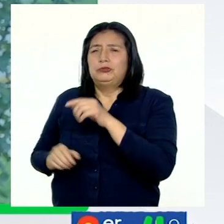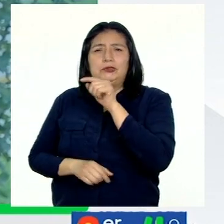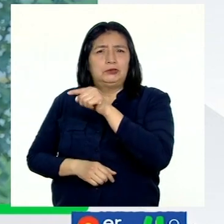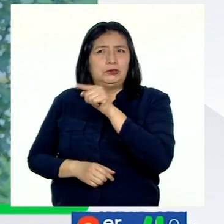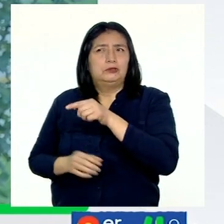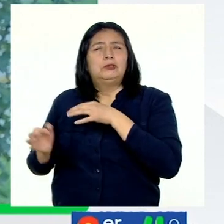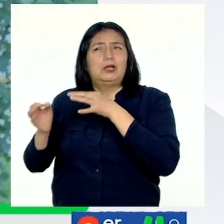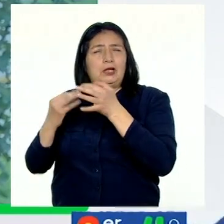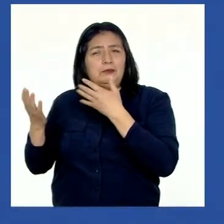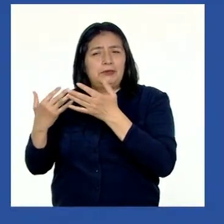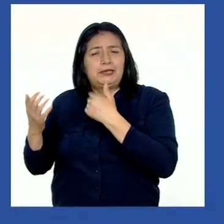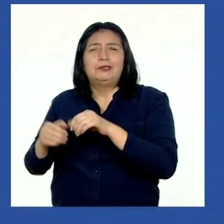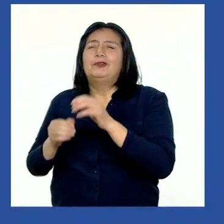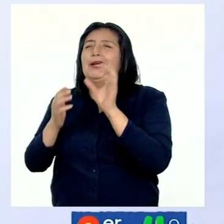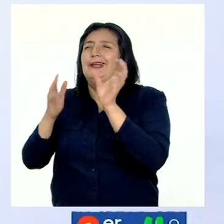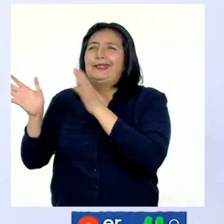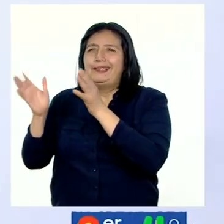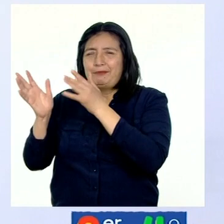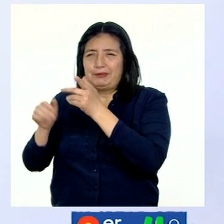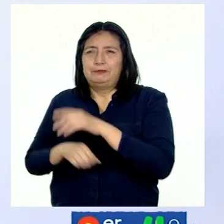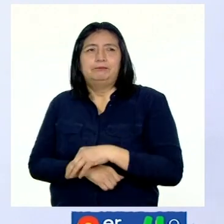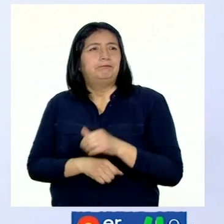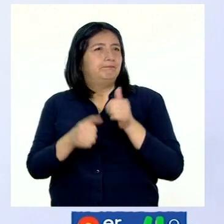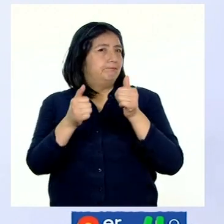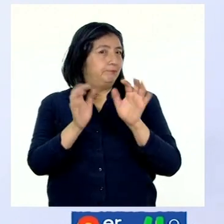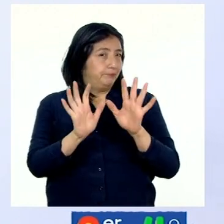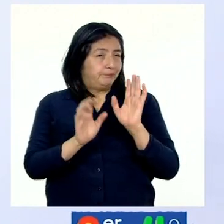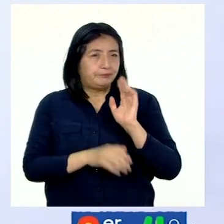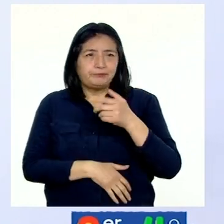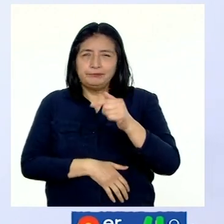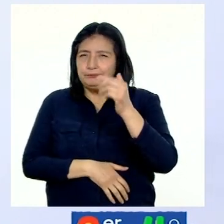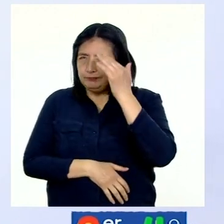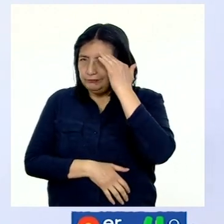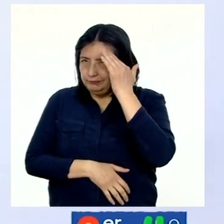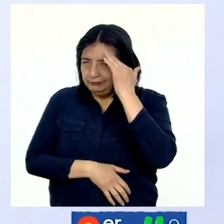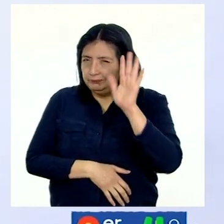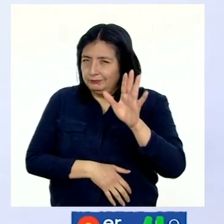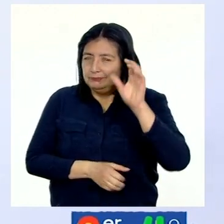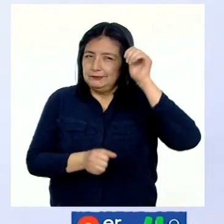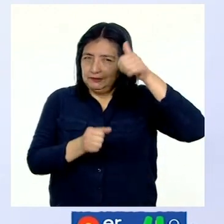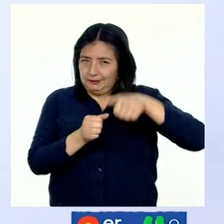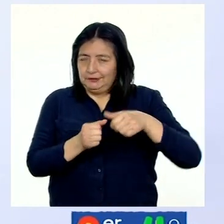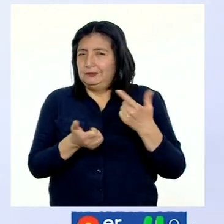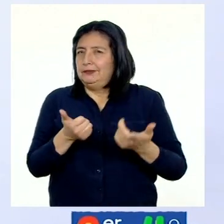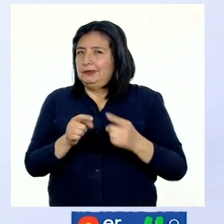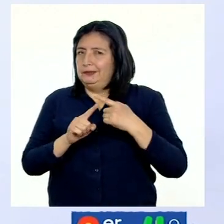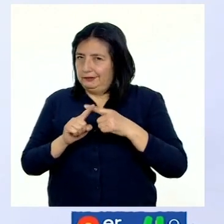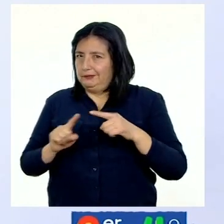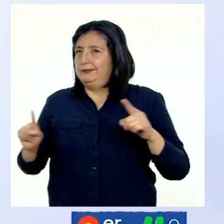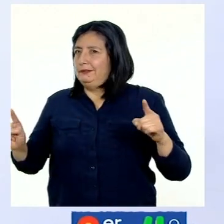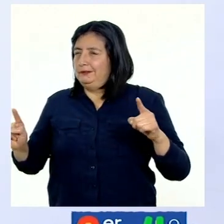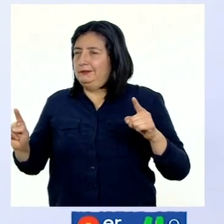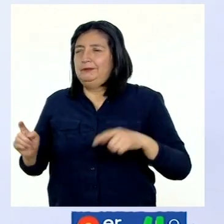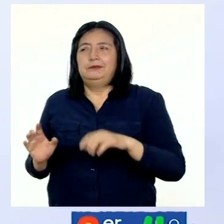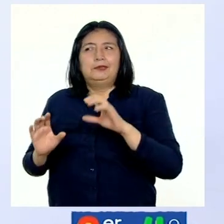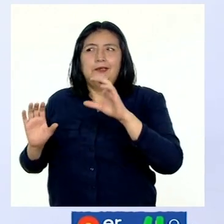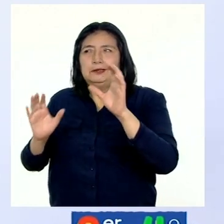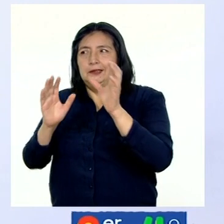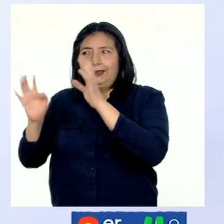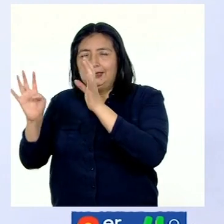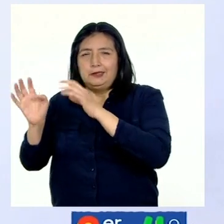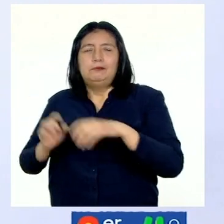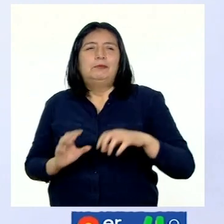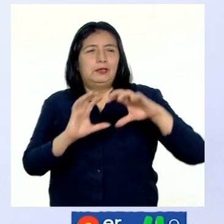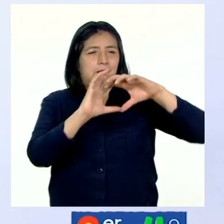eso me estoy refiriendo al clima. ¡Genial! Ahora que ya hemos recordado cuál es la diferencia entre clima y tiempo,